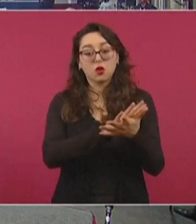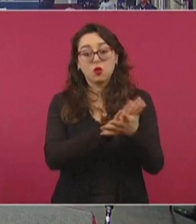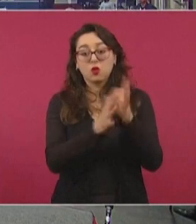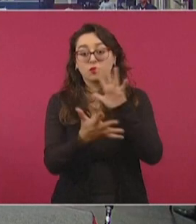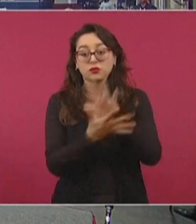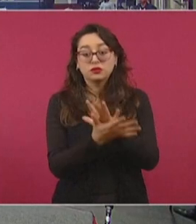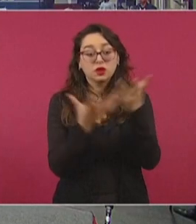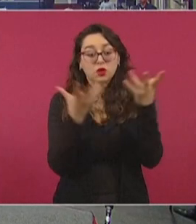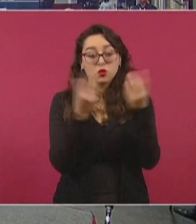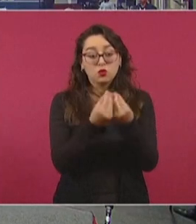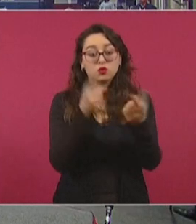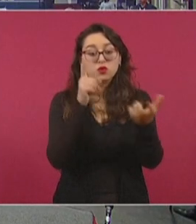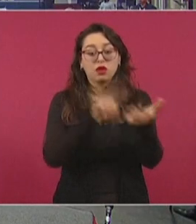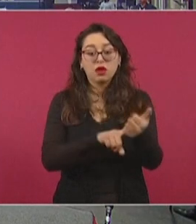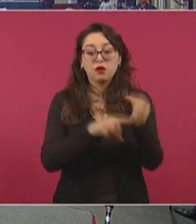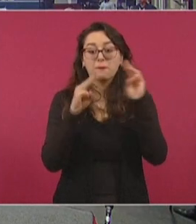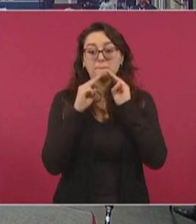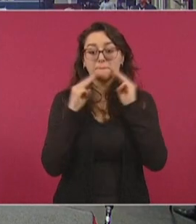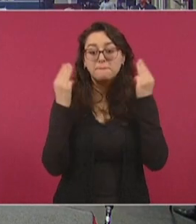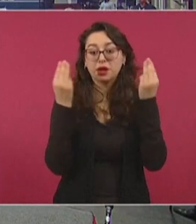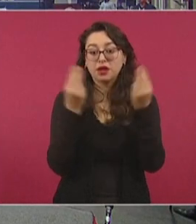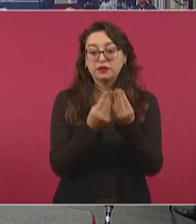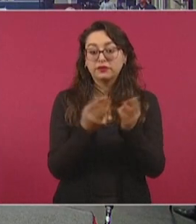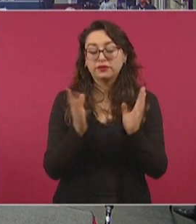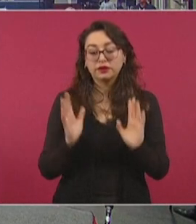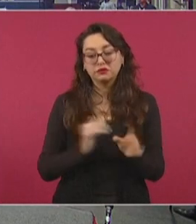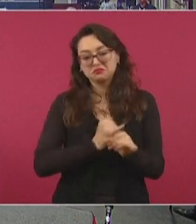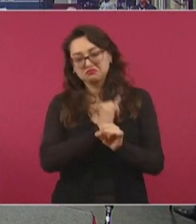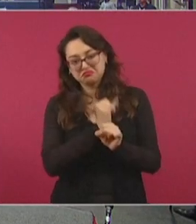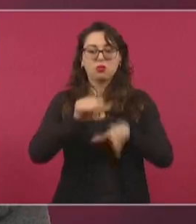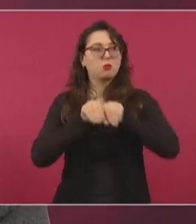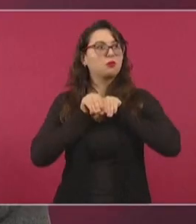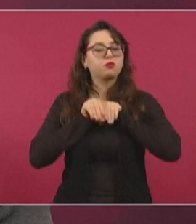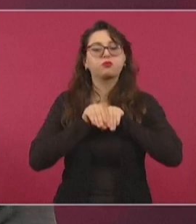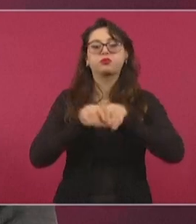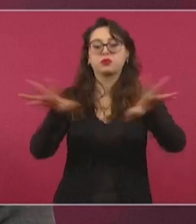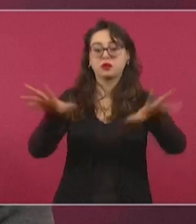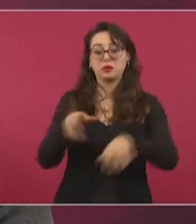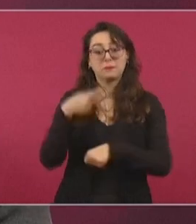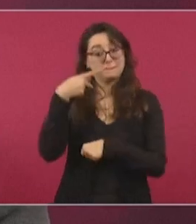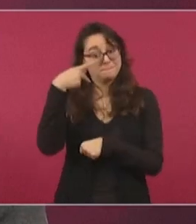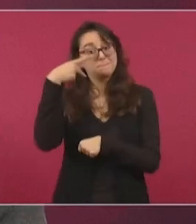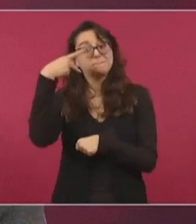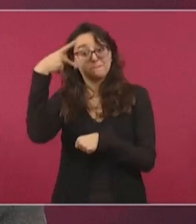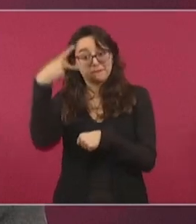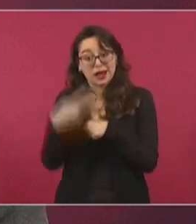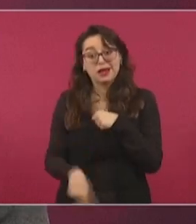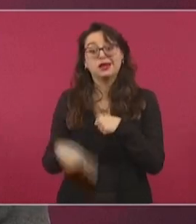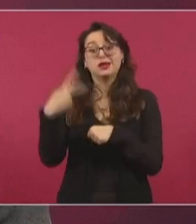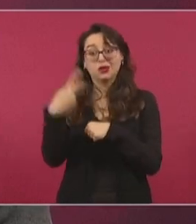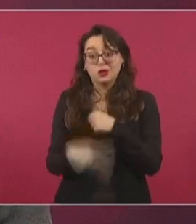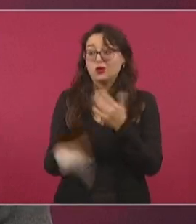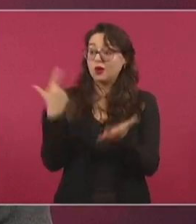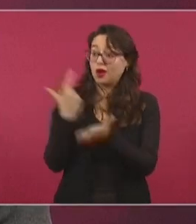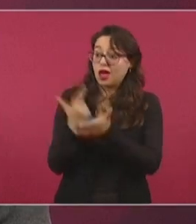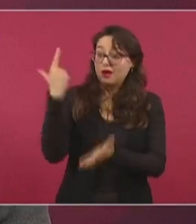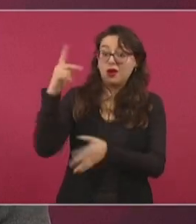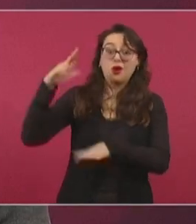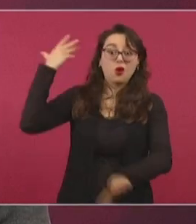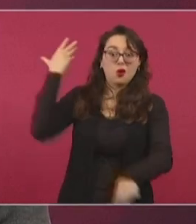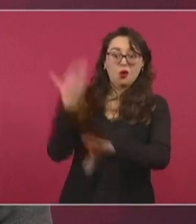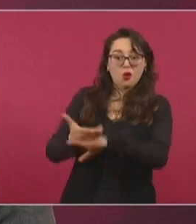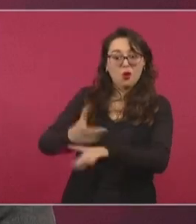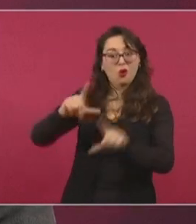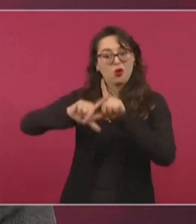Según archivos clasificados citados por el diario The Washington Post, las autoridades estadounidenses evaluaron las implicaciones de una ley